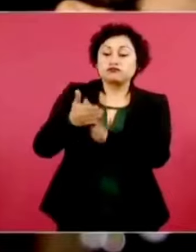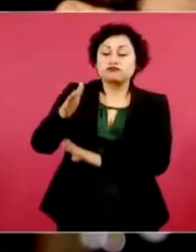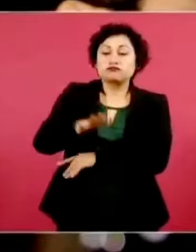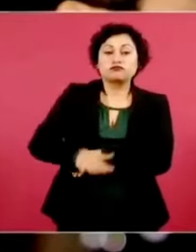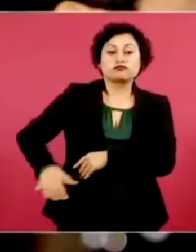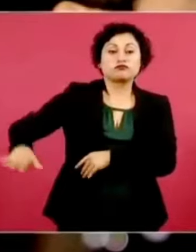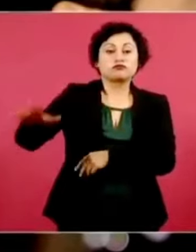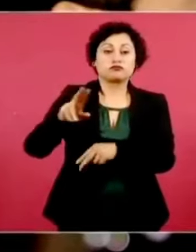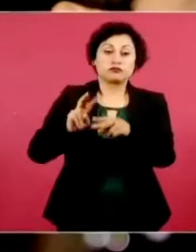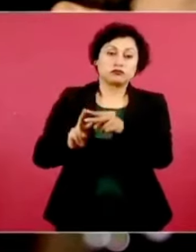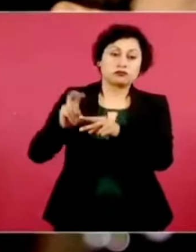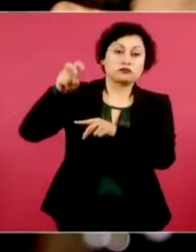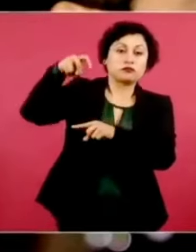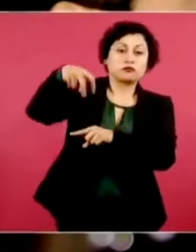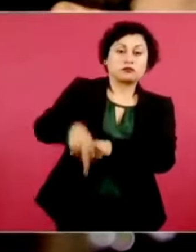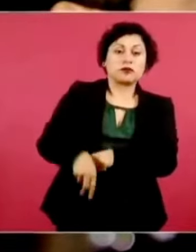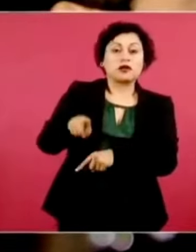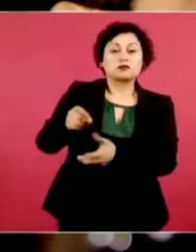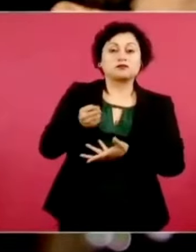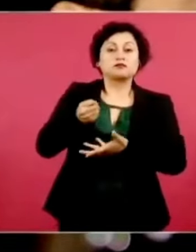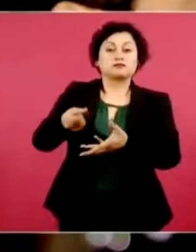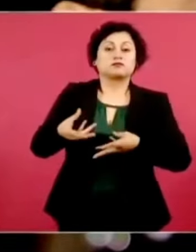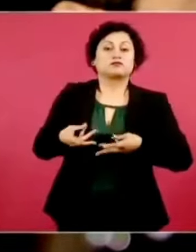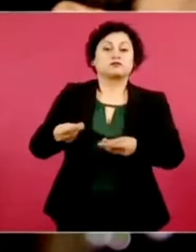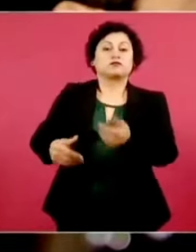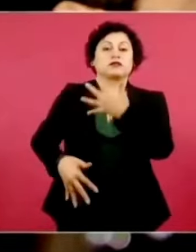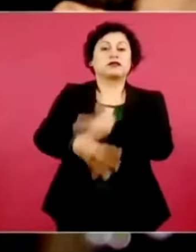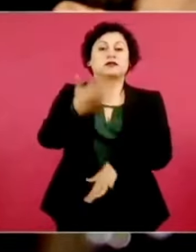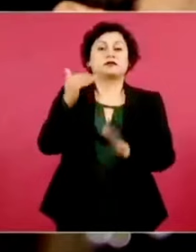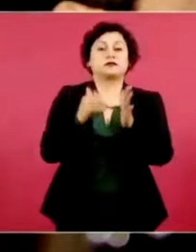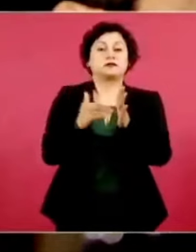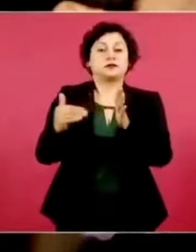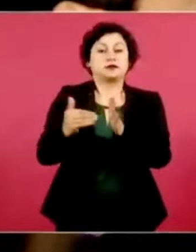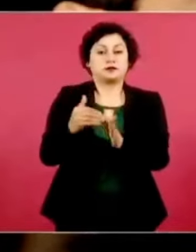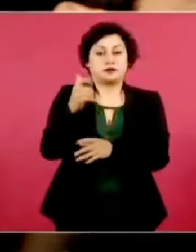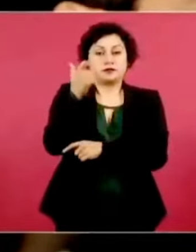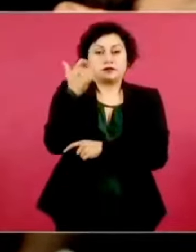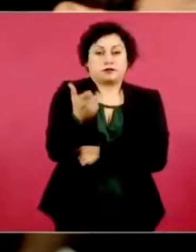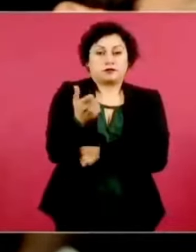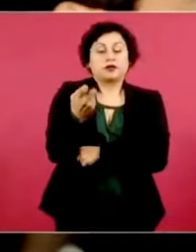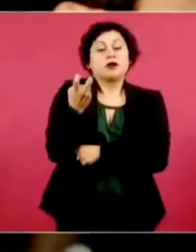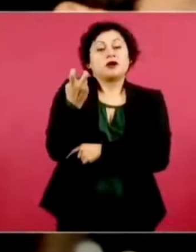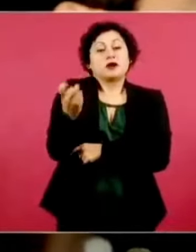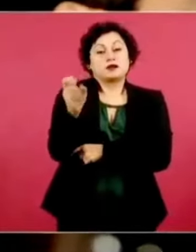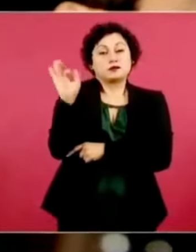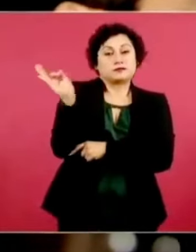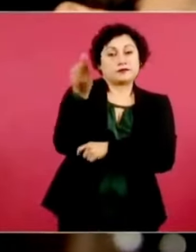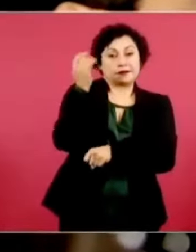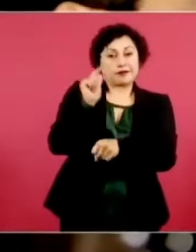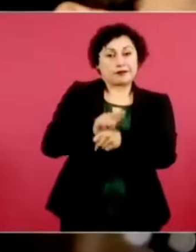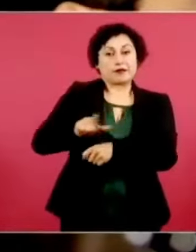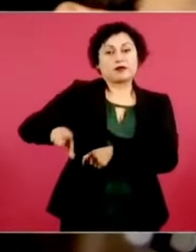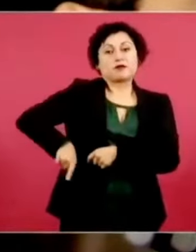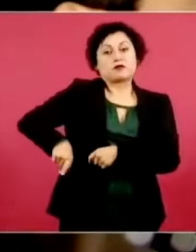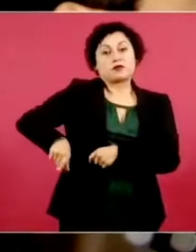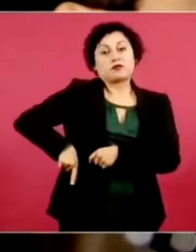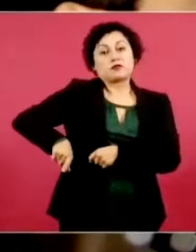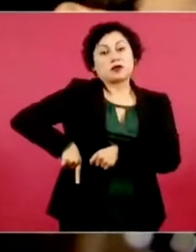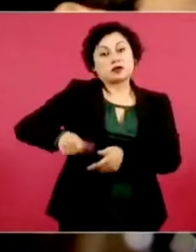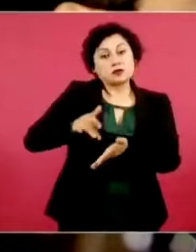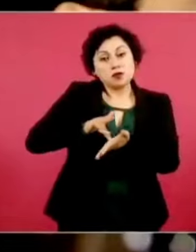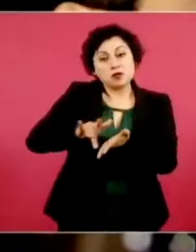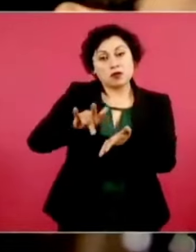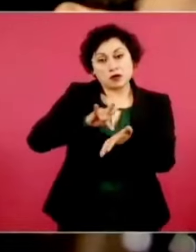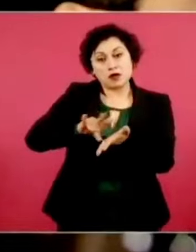15 millones de pesos. Esta construcción se hizo mediante un programa de estímulos fiscales del gobierno federal en el que la CONADE avala la